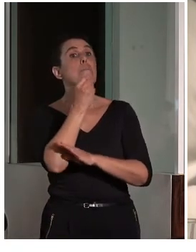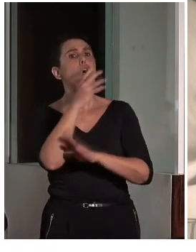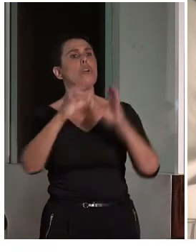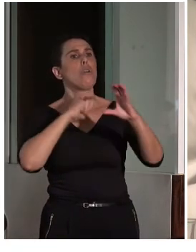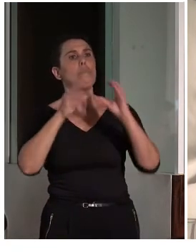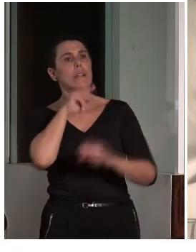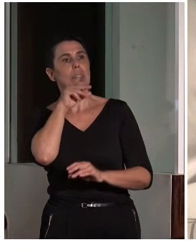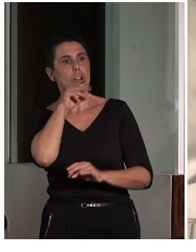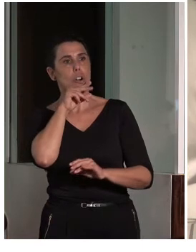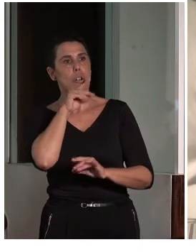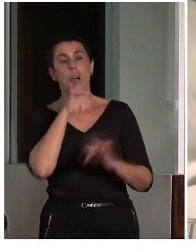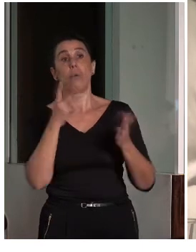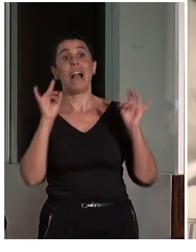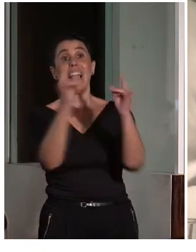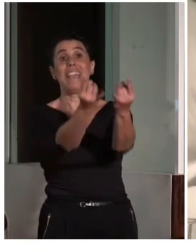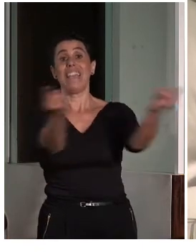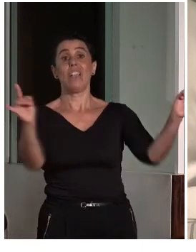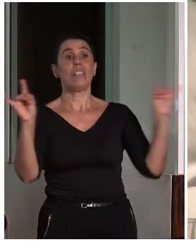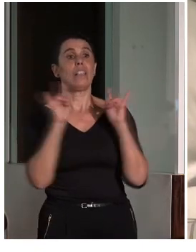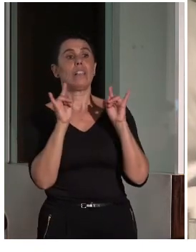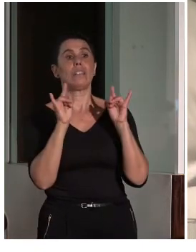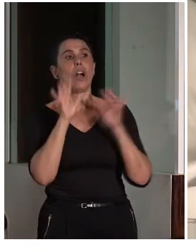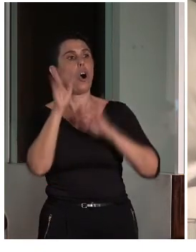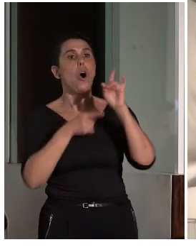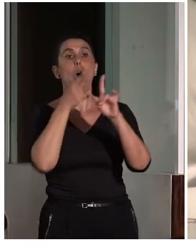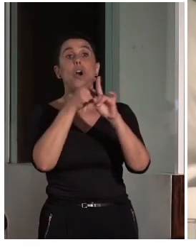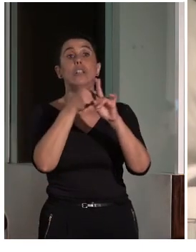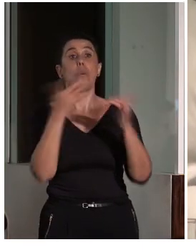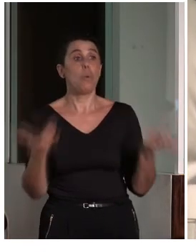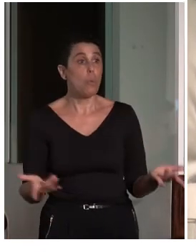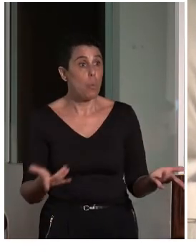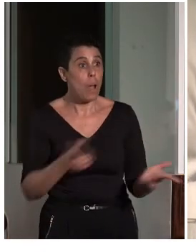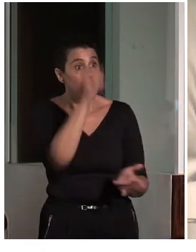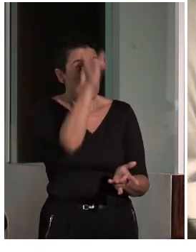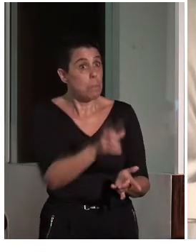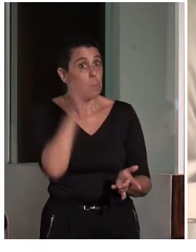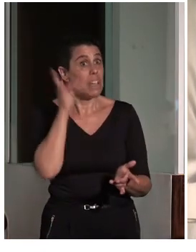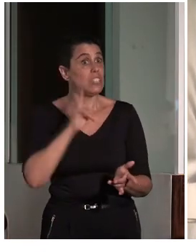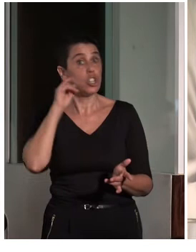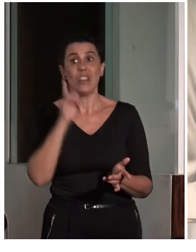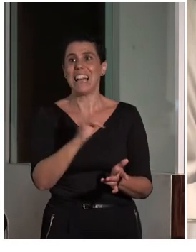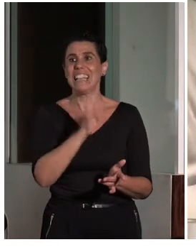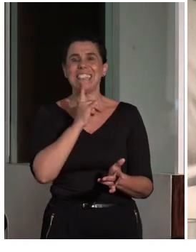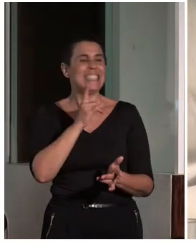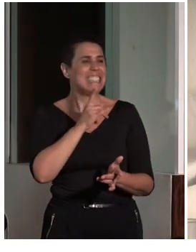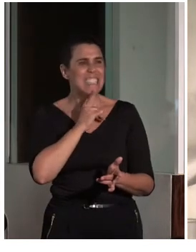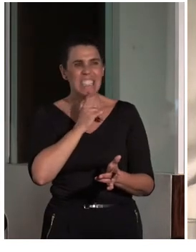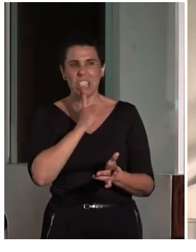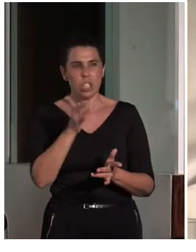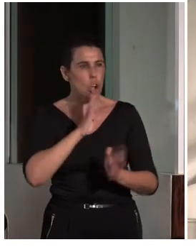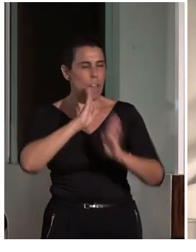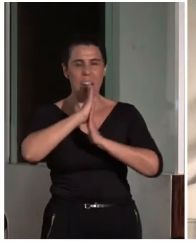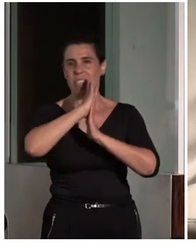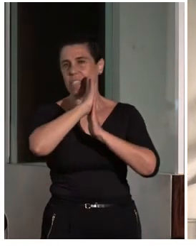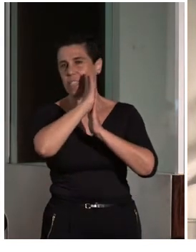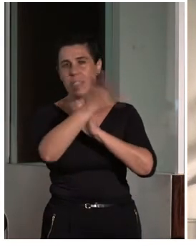recurso lo que se consigue es que la persona sorda tenga un acceso directo a lo que se está comentando, a